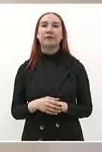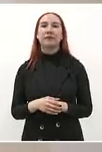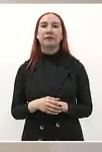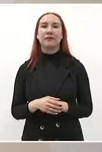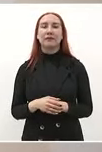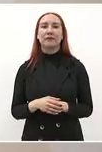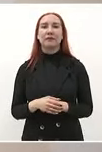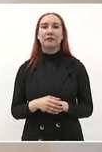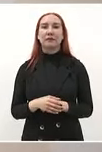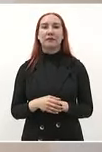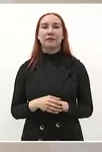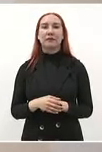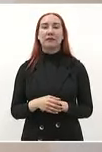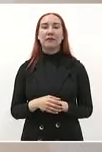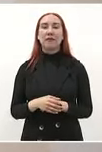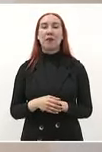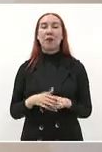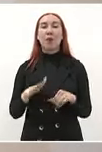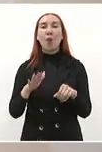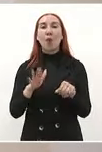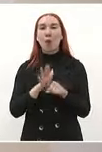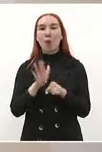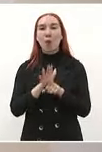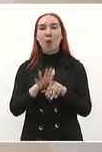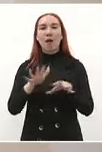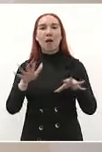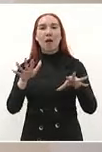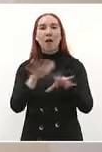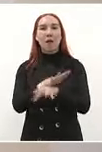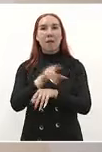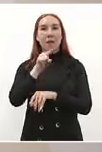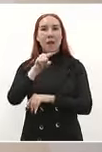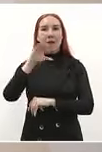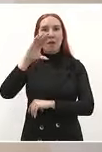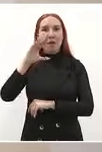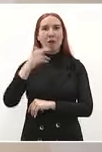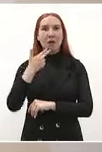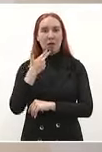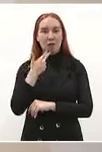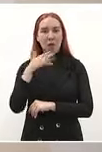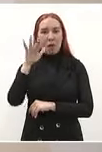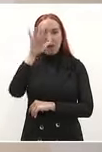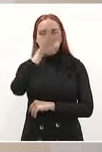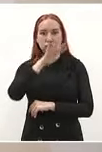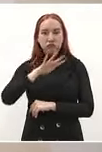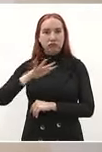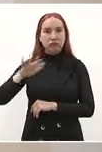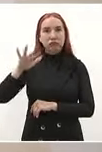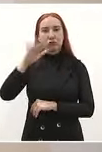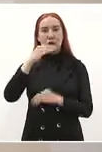porque tenía como 6 millones de hectáreas